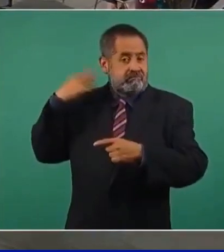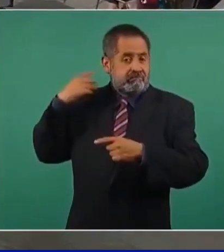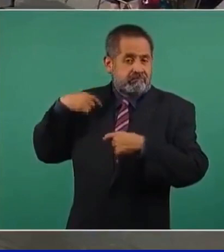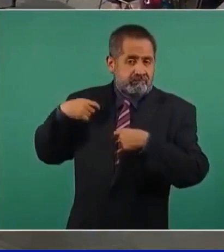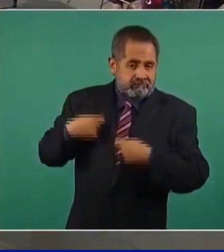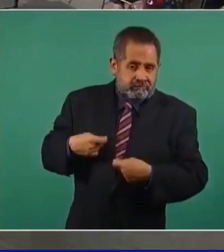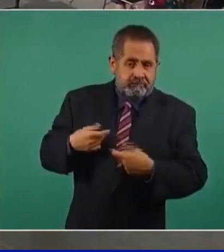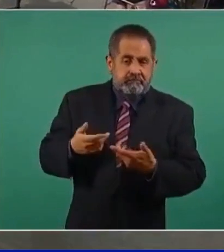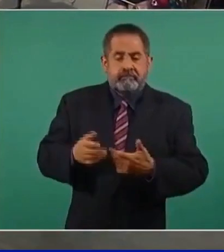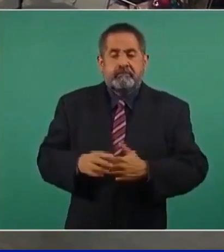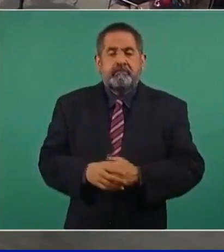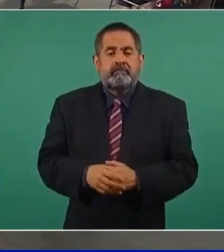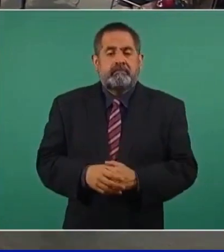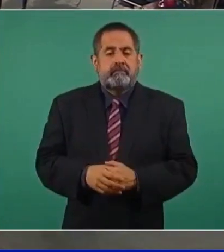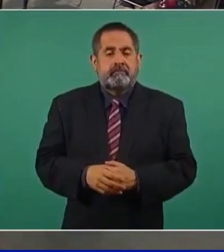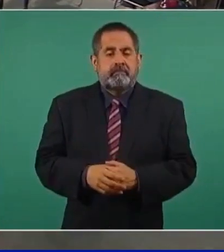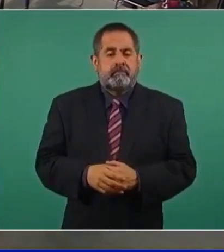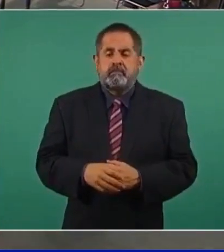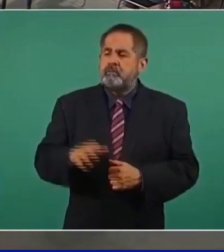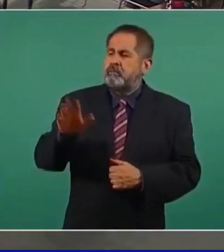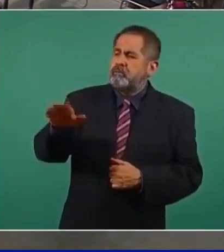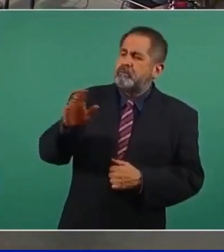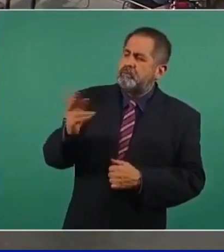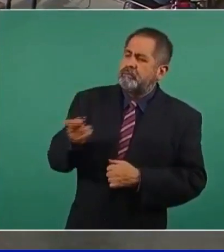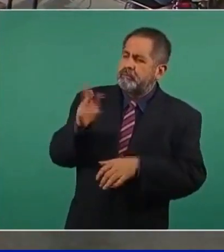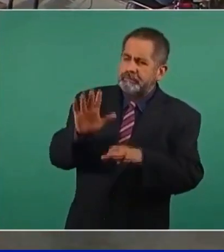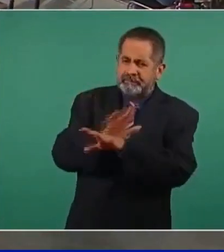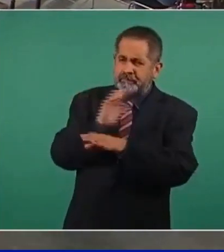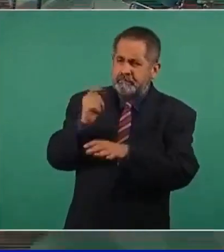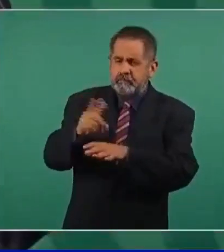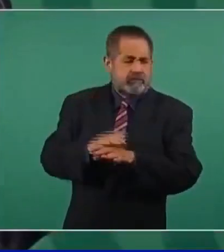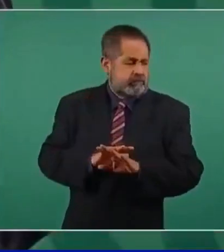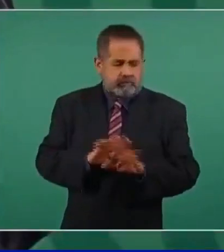Entonces, ¿no habría cambios? No, en general